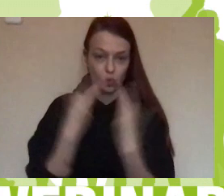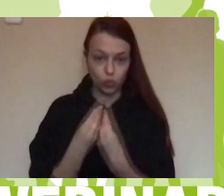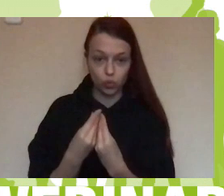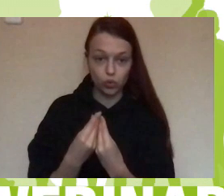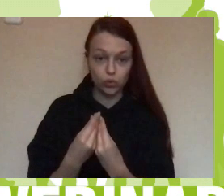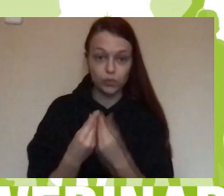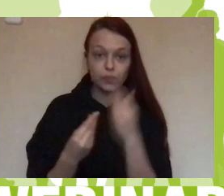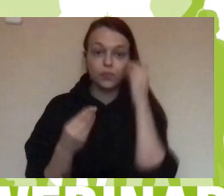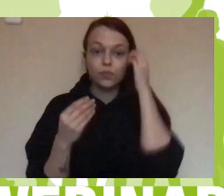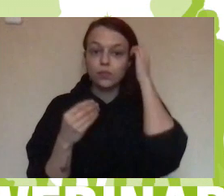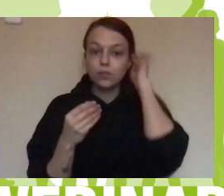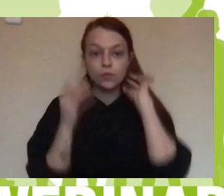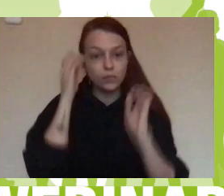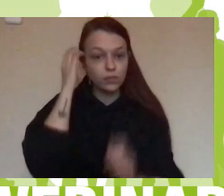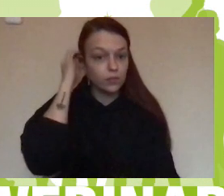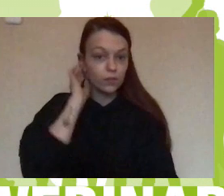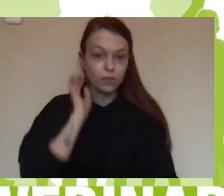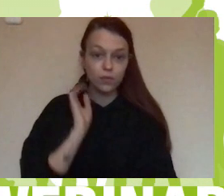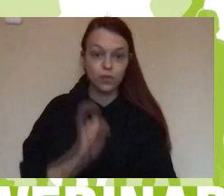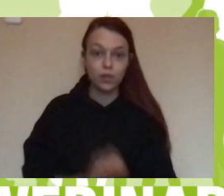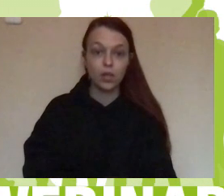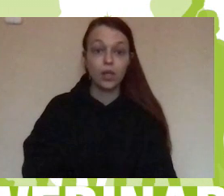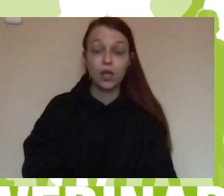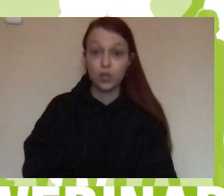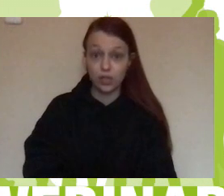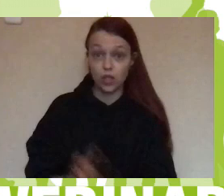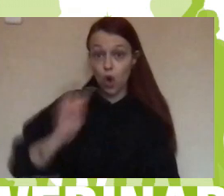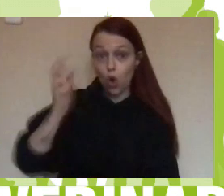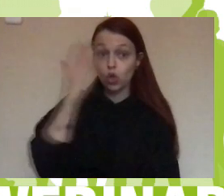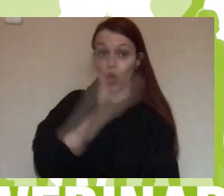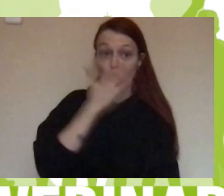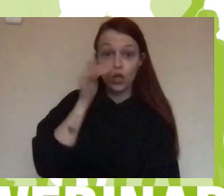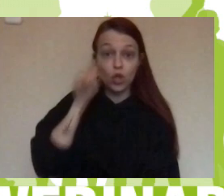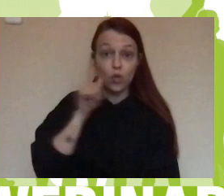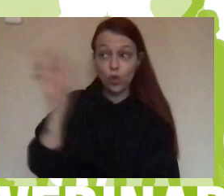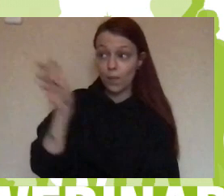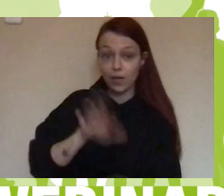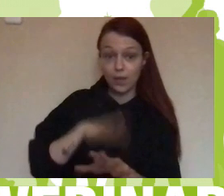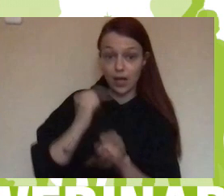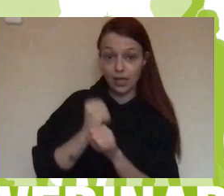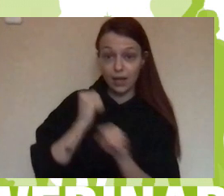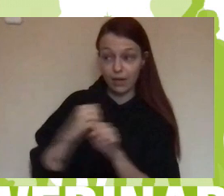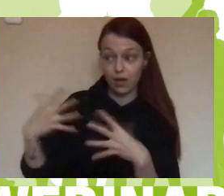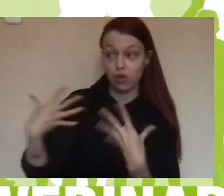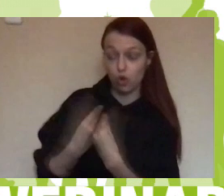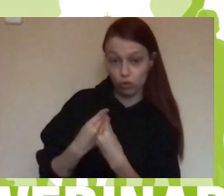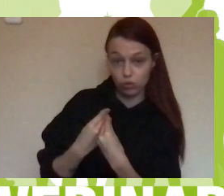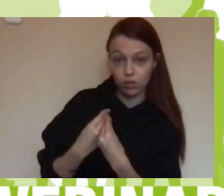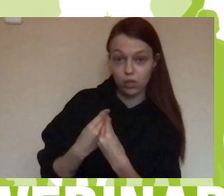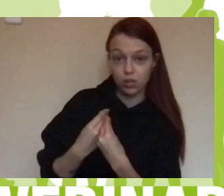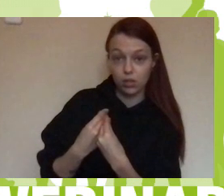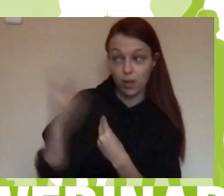intercambio, venía el otro centro de Oviedo a trabajar con nosotros en alguna jornada y nosotros íbamos